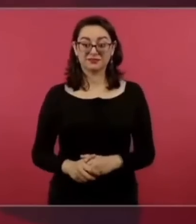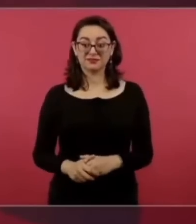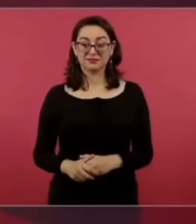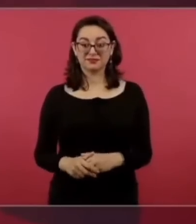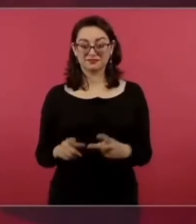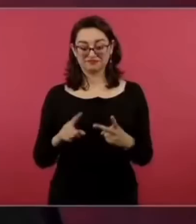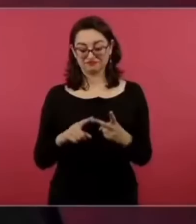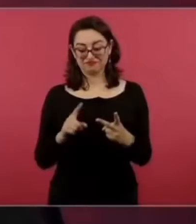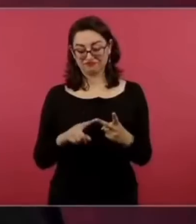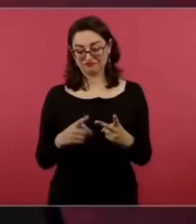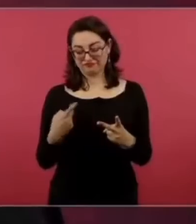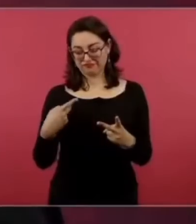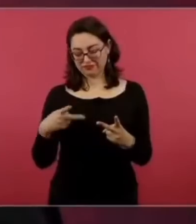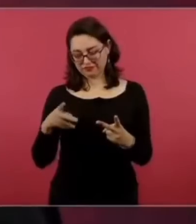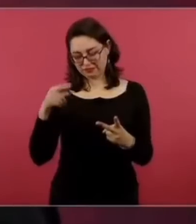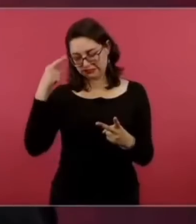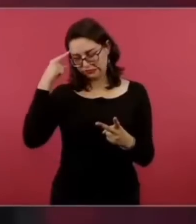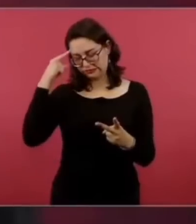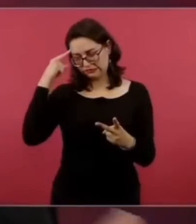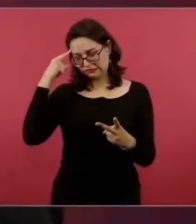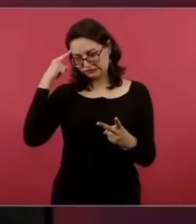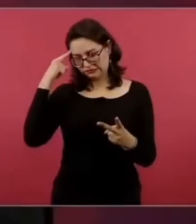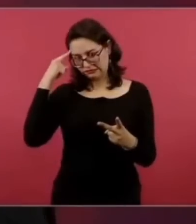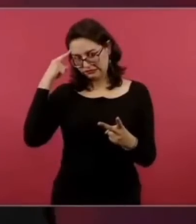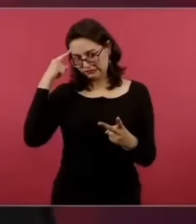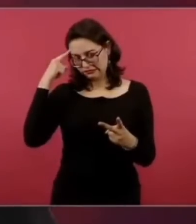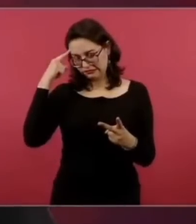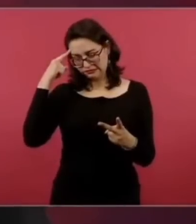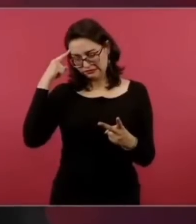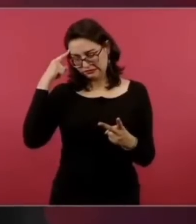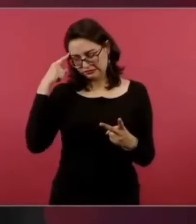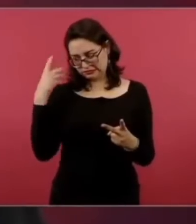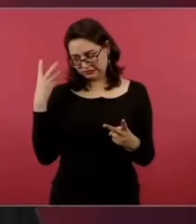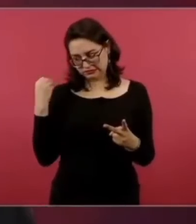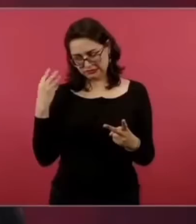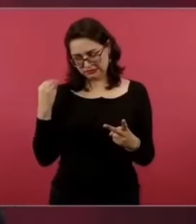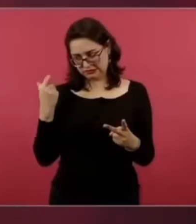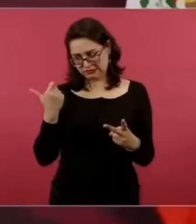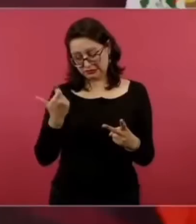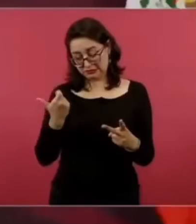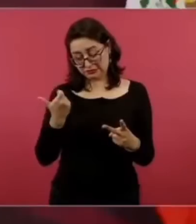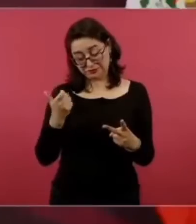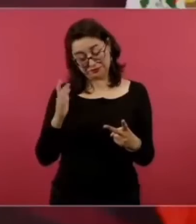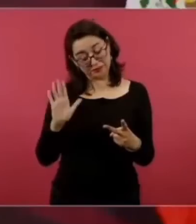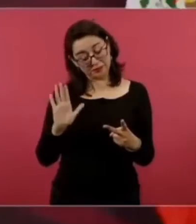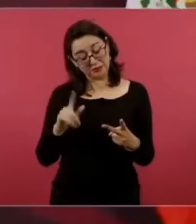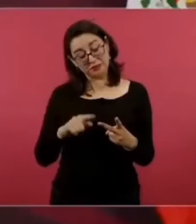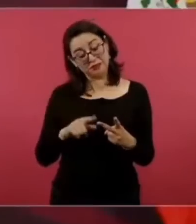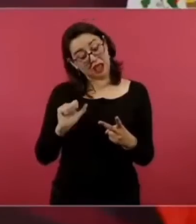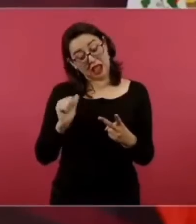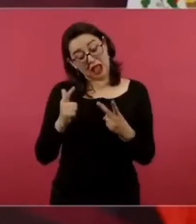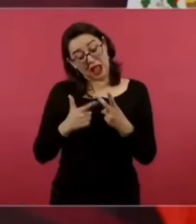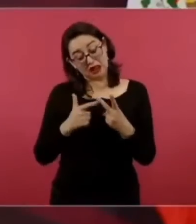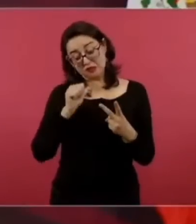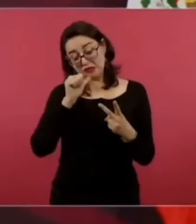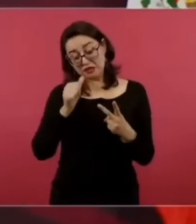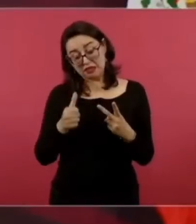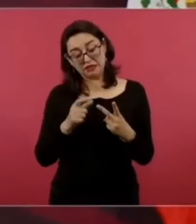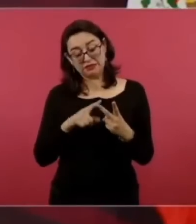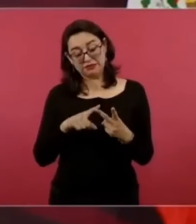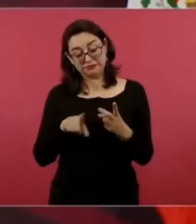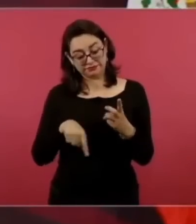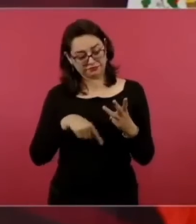sí pero no de todas maneras entonces la otra opción es te compramos